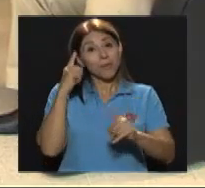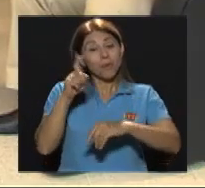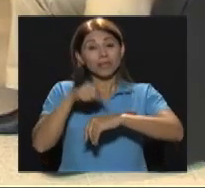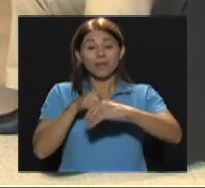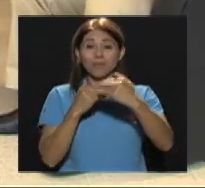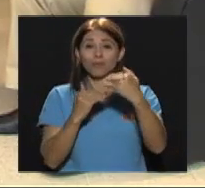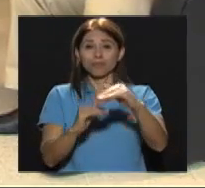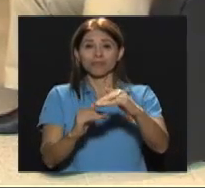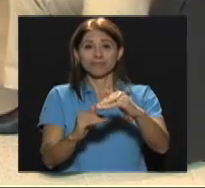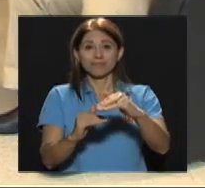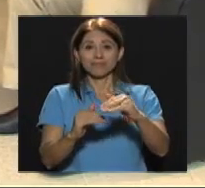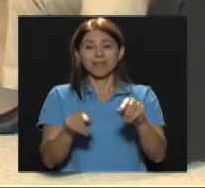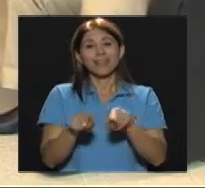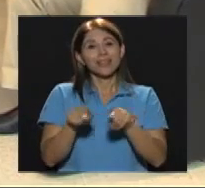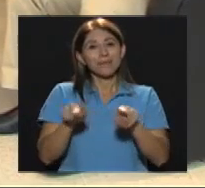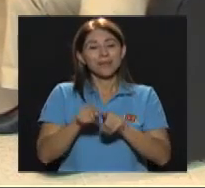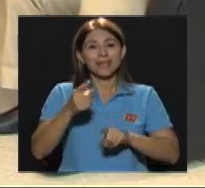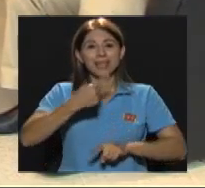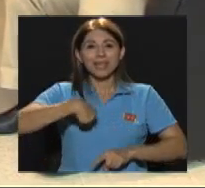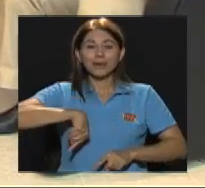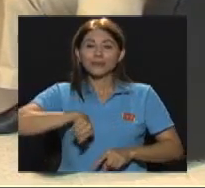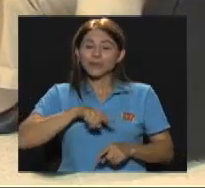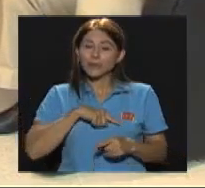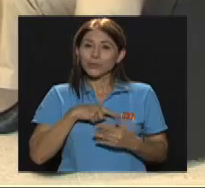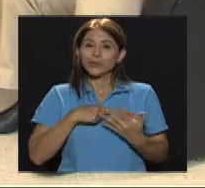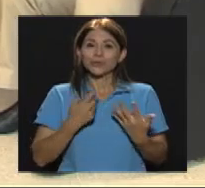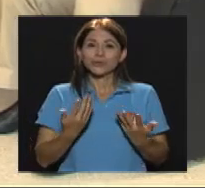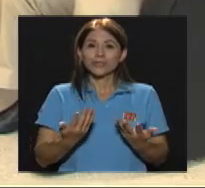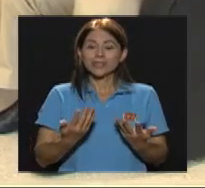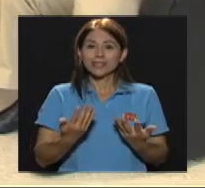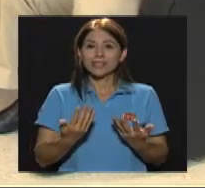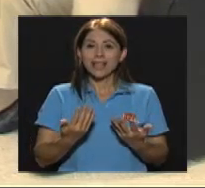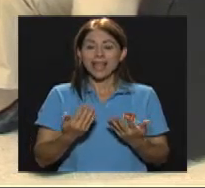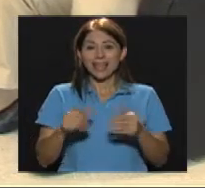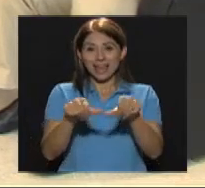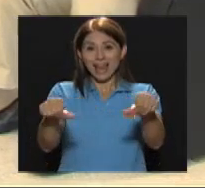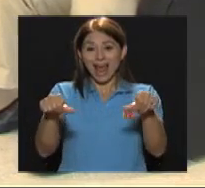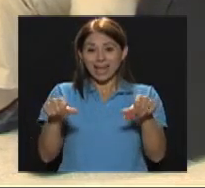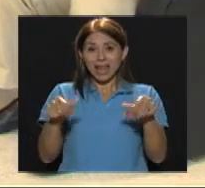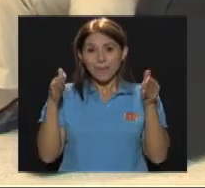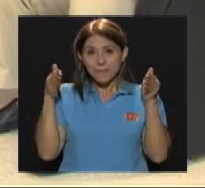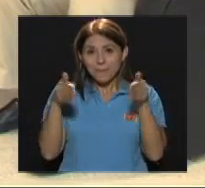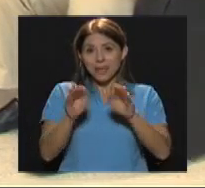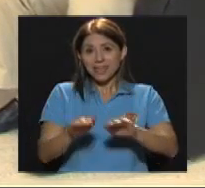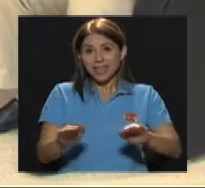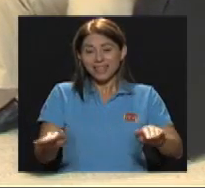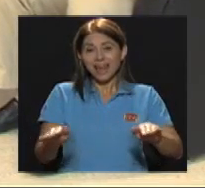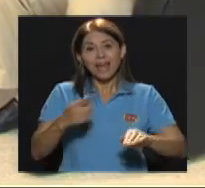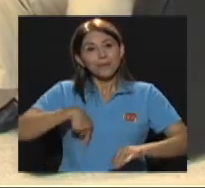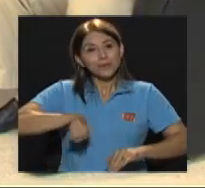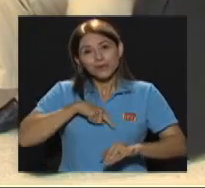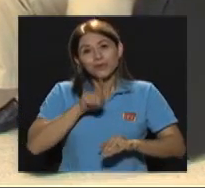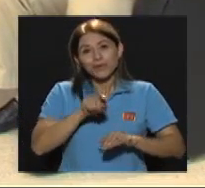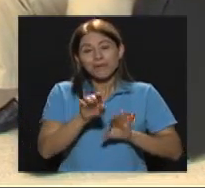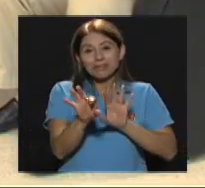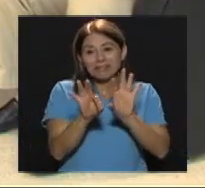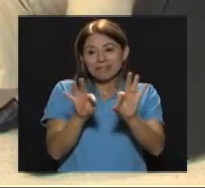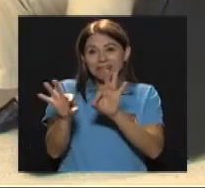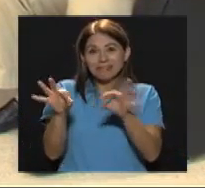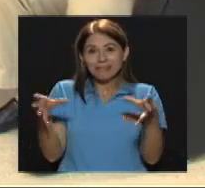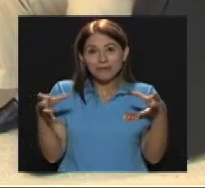Que nosotros Somos los que Tenemos la mayor Complejidad En el área Pediátrica Pues tenemos Que hacer Grupos de trabajo En donde Vayan